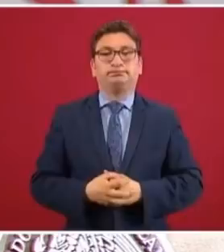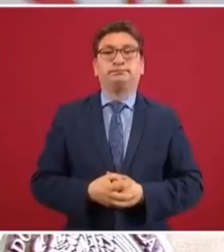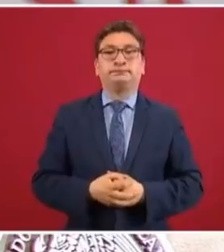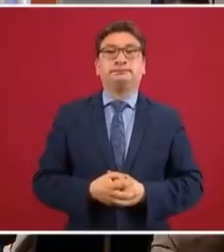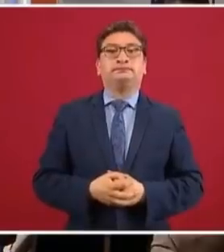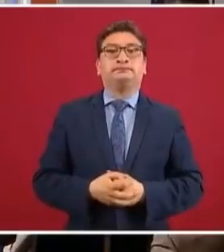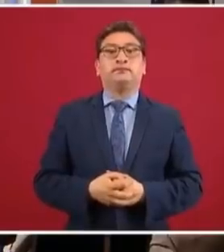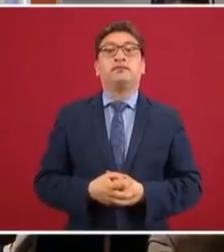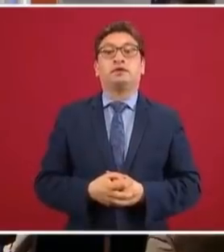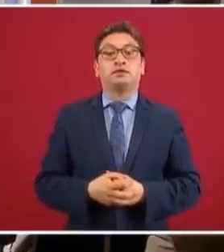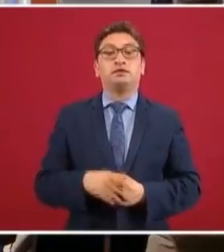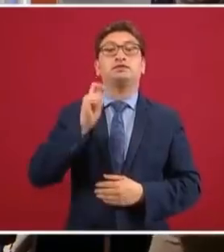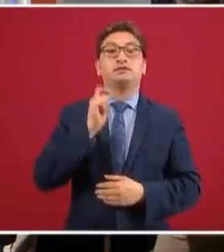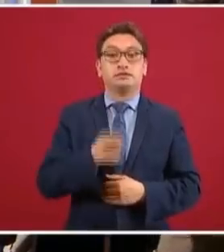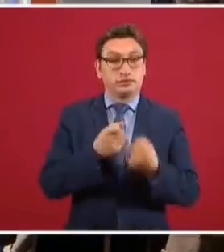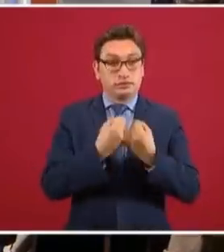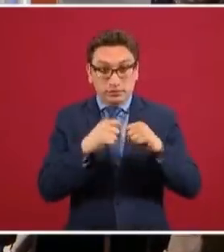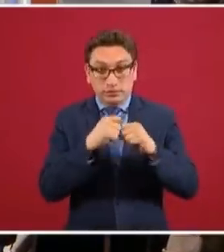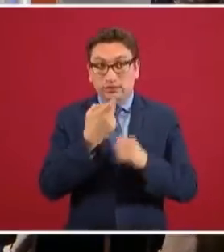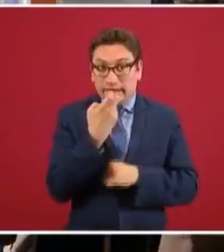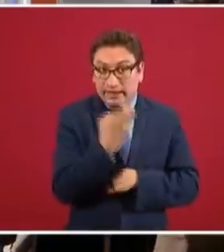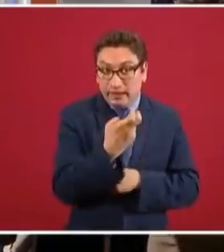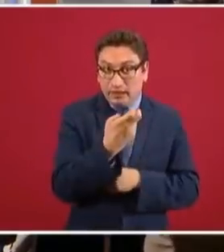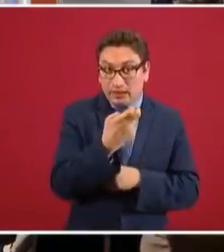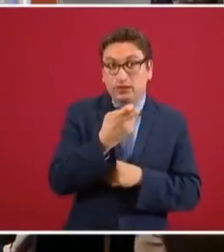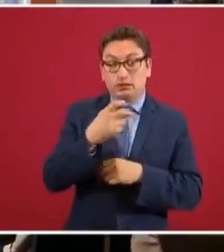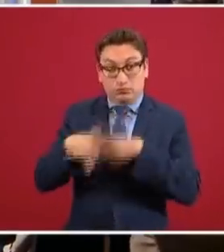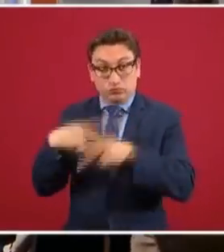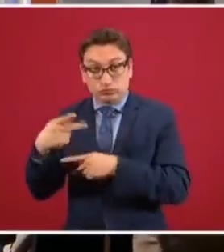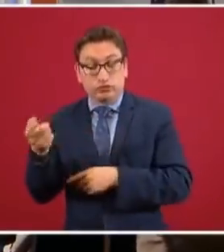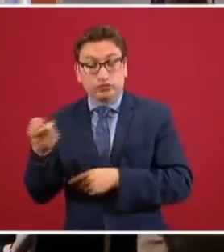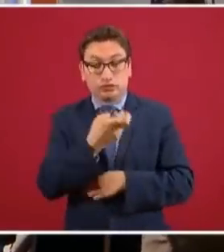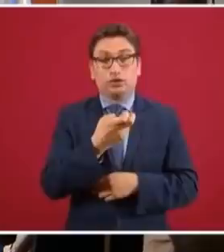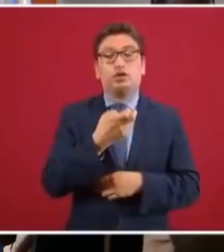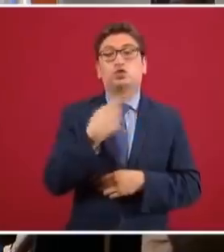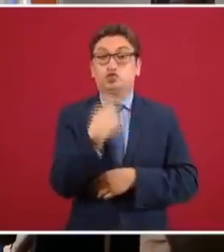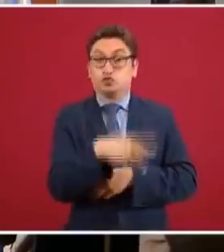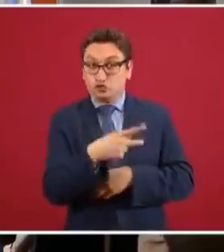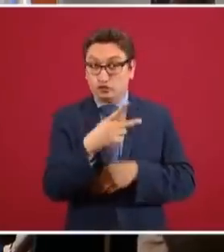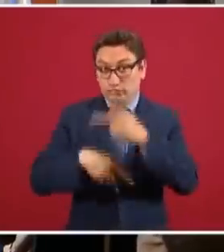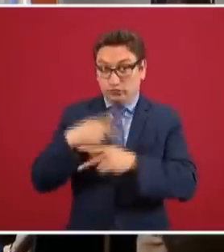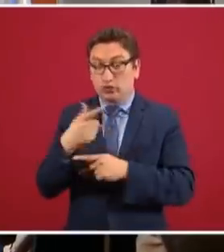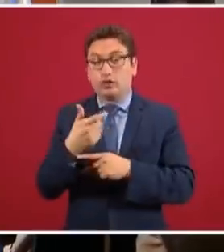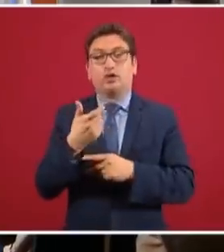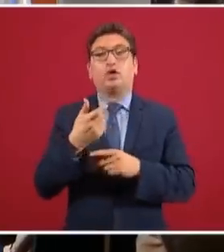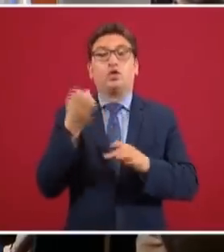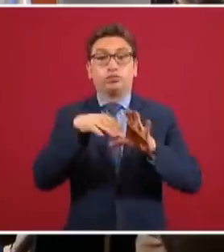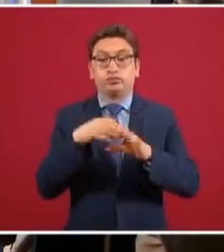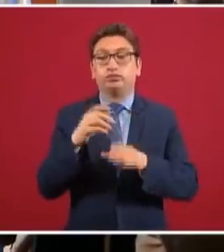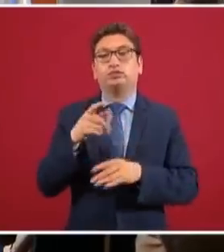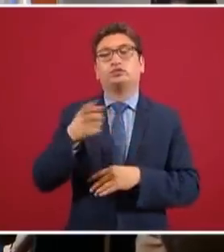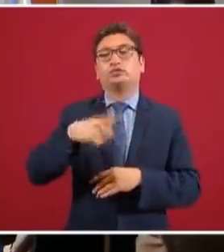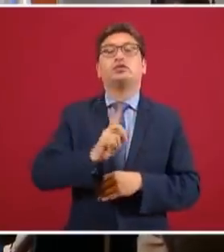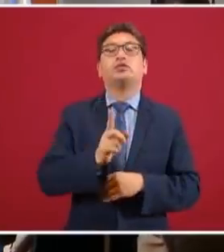la hora de explicar, no son fondos del Seguro Social, no son las cuotas del Seguro Social, no son las cuotas, son con lo que nosotros